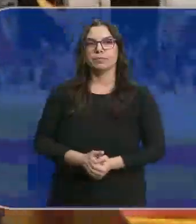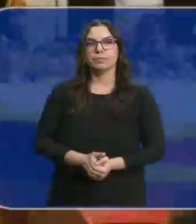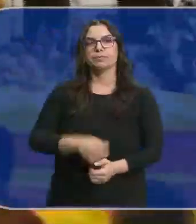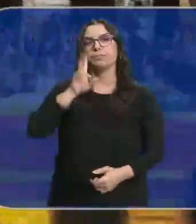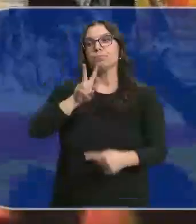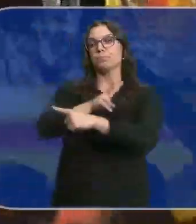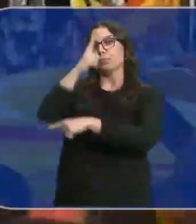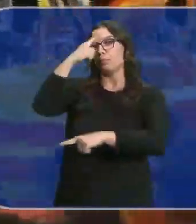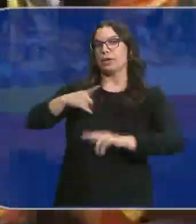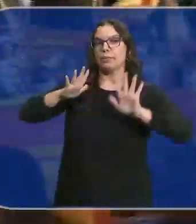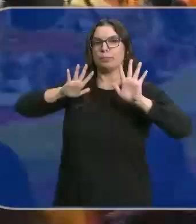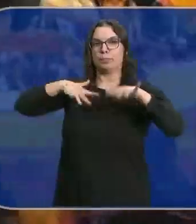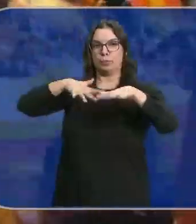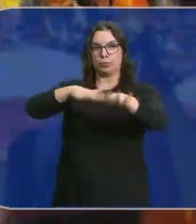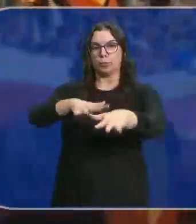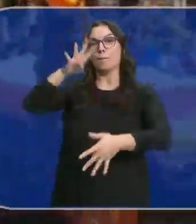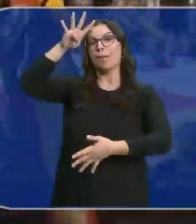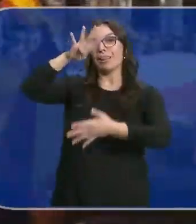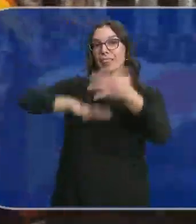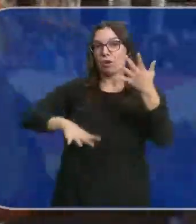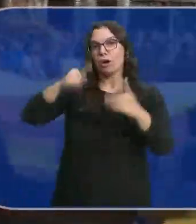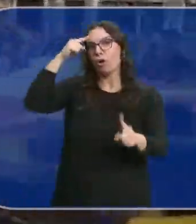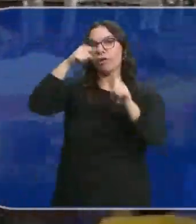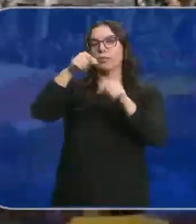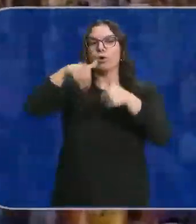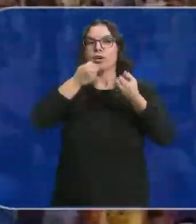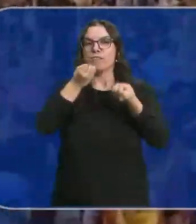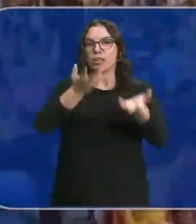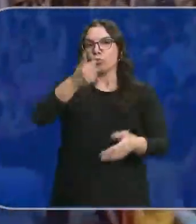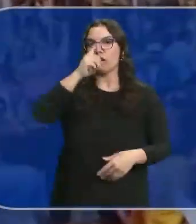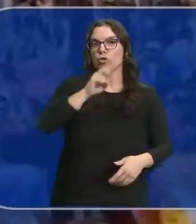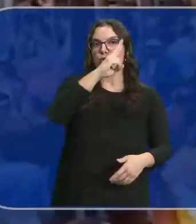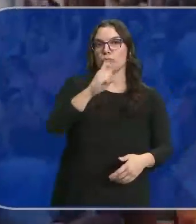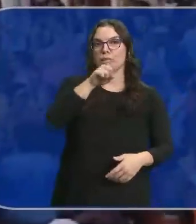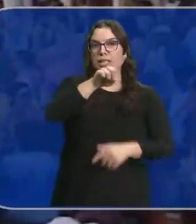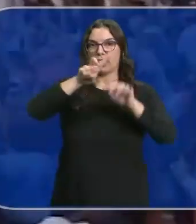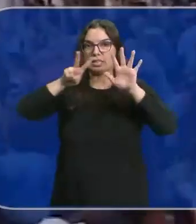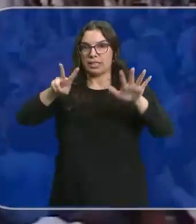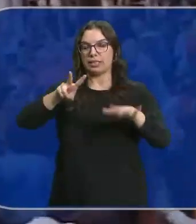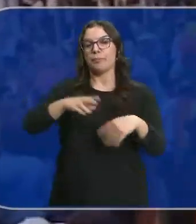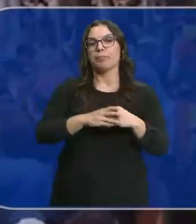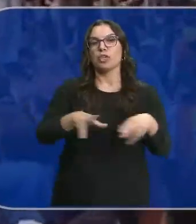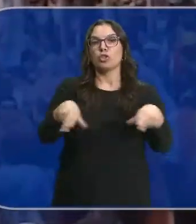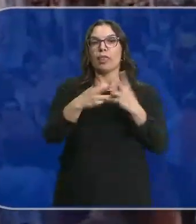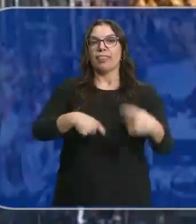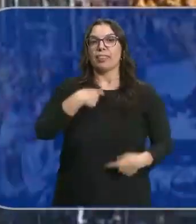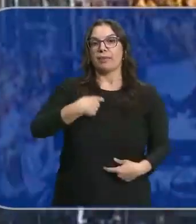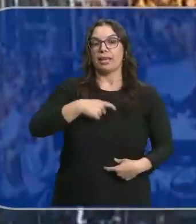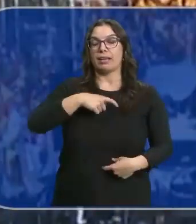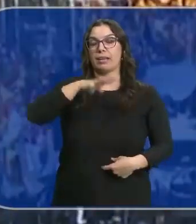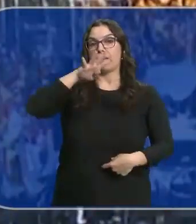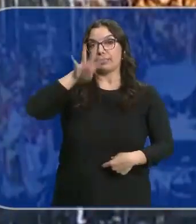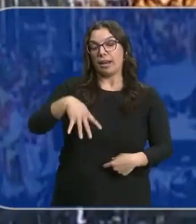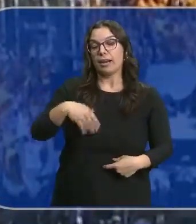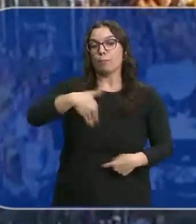Son imágenes de la manifestación de Barcelona por el referéndum de 2017 en Cataluña. Sociedad Civil Catalana vuelve a convocar este